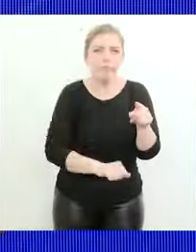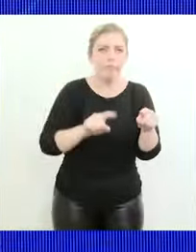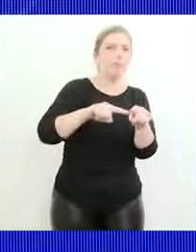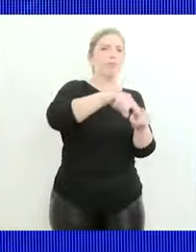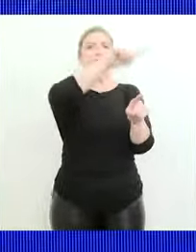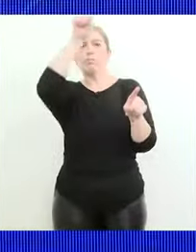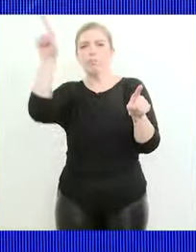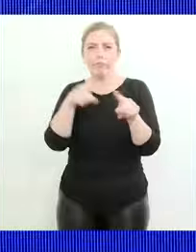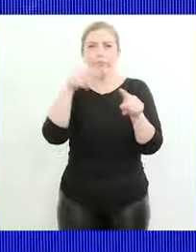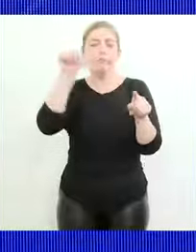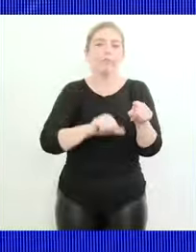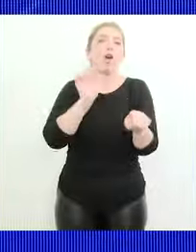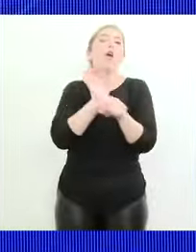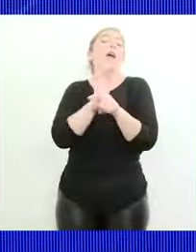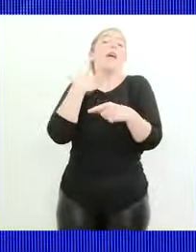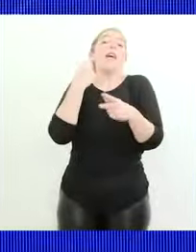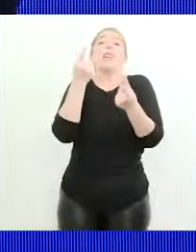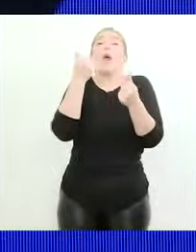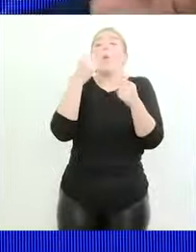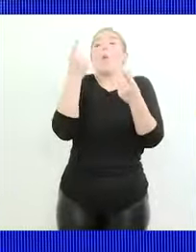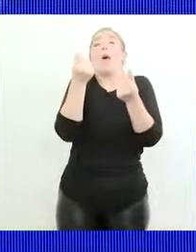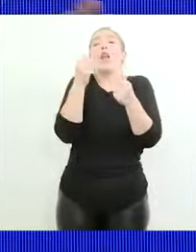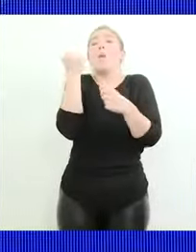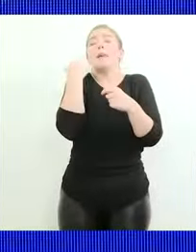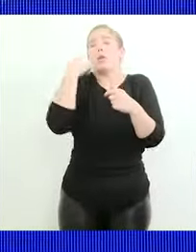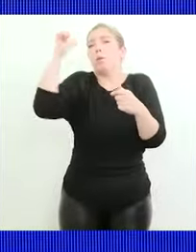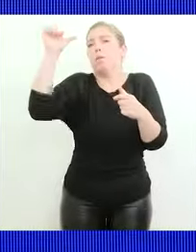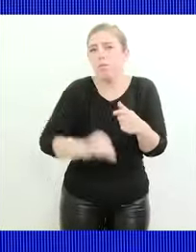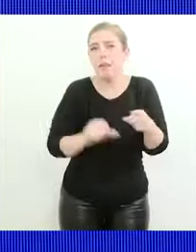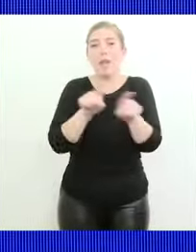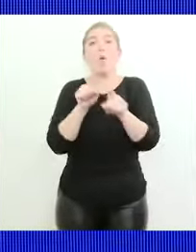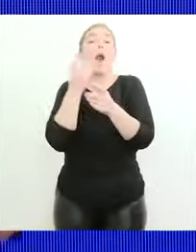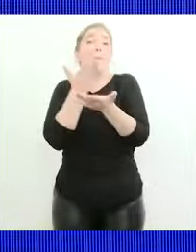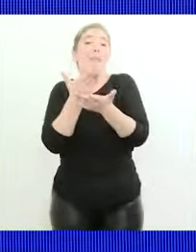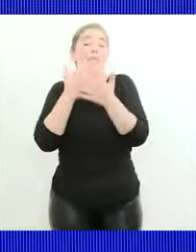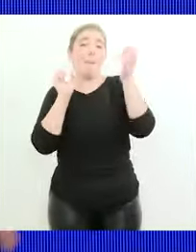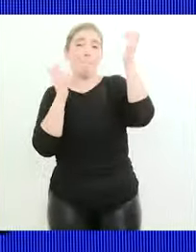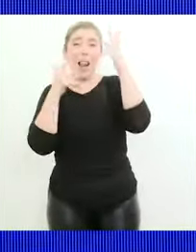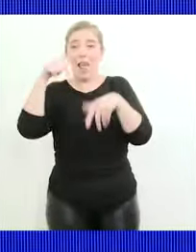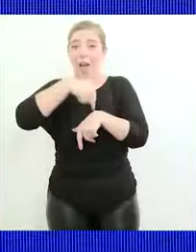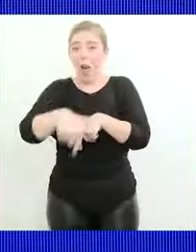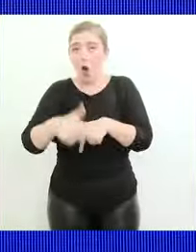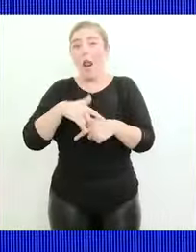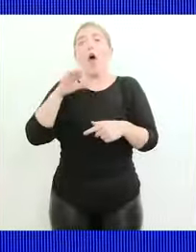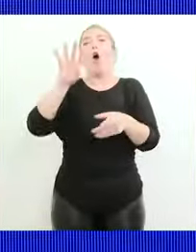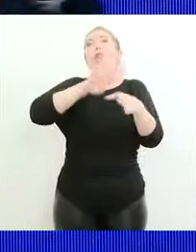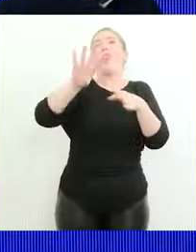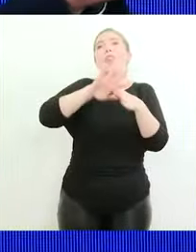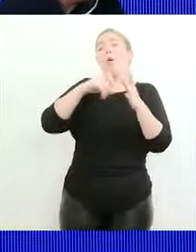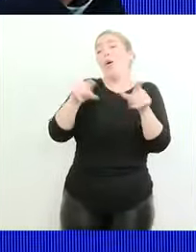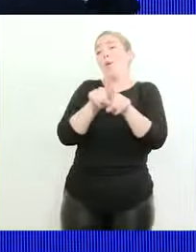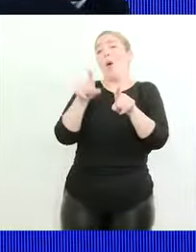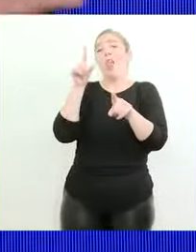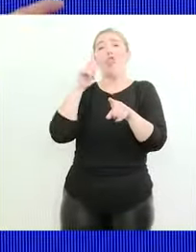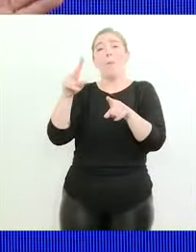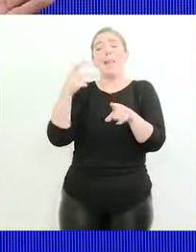devaluaciones como la que plantea mi ley ahora o endeudamientos como el que tuvimos en el 2018 batiendo el récord